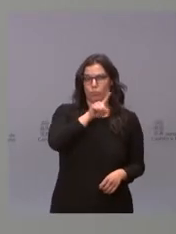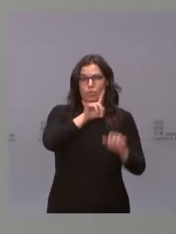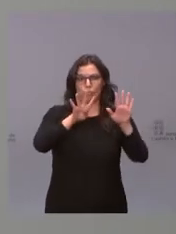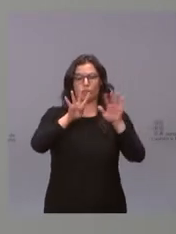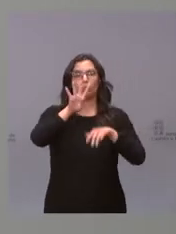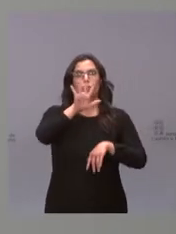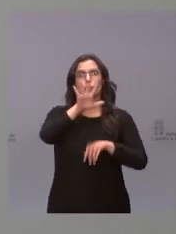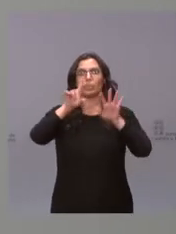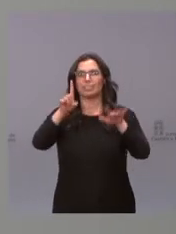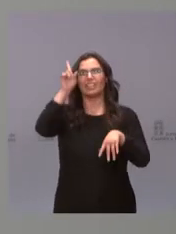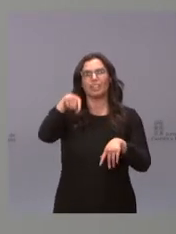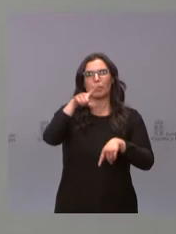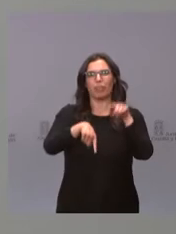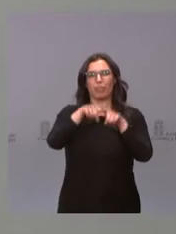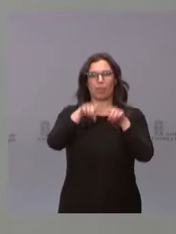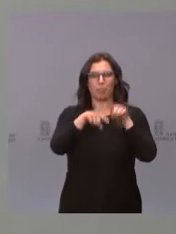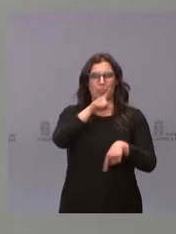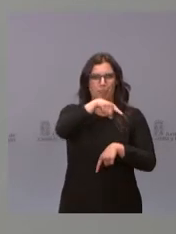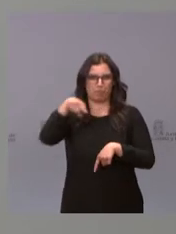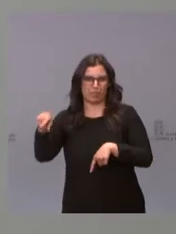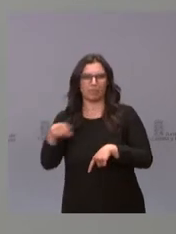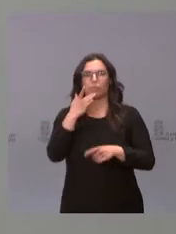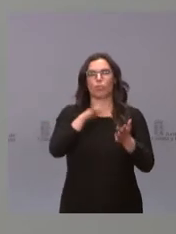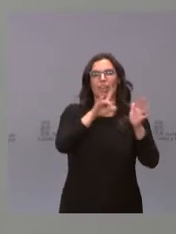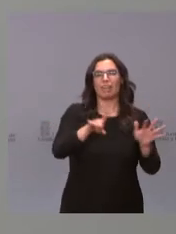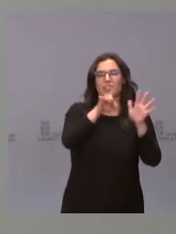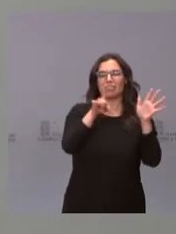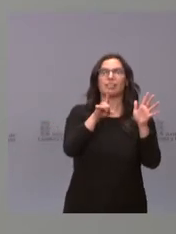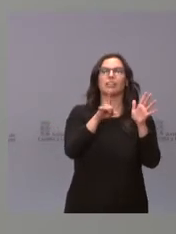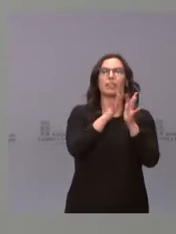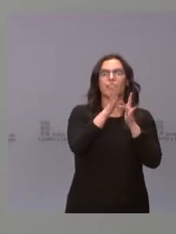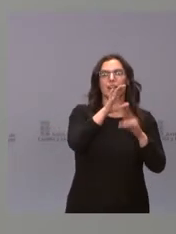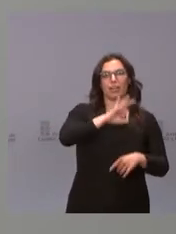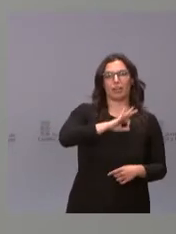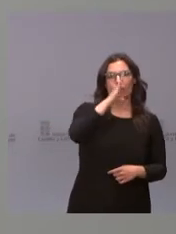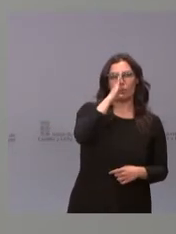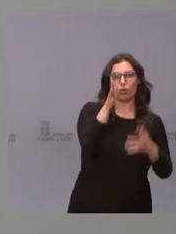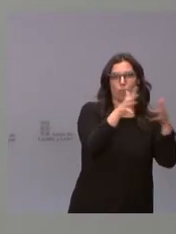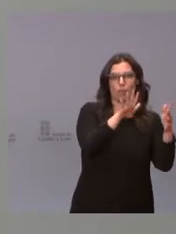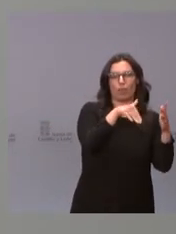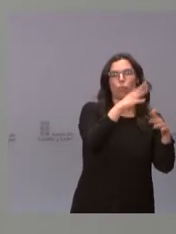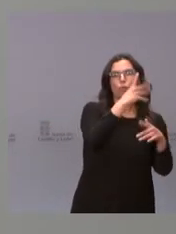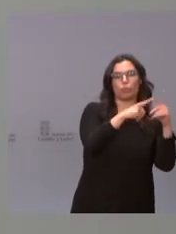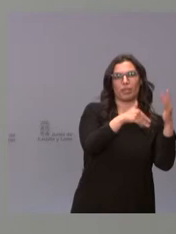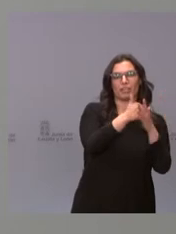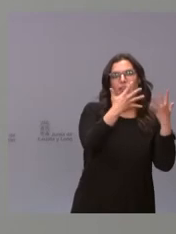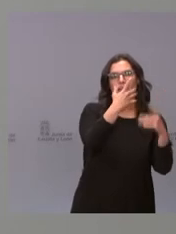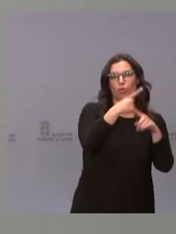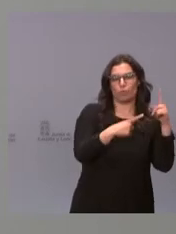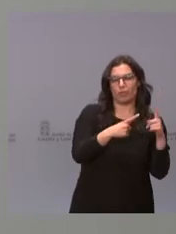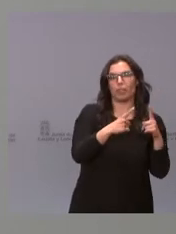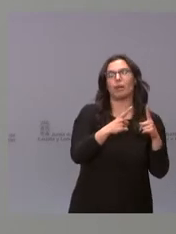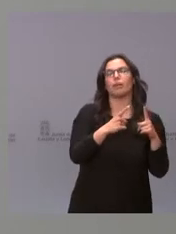por bloques de meses, es decir, 6 de abril, enero, febrero y marzo en las franjas de 4 y media a 5 y media, 5 y media a 7